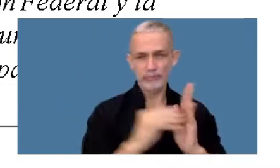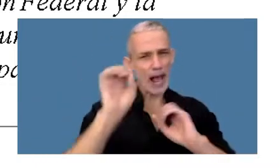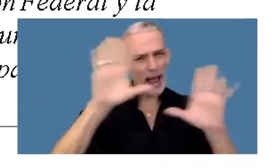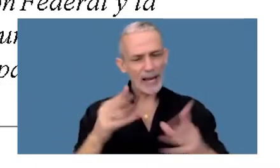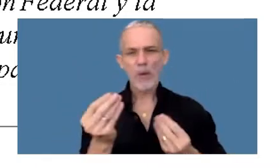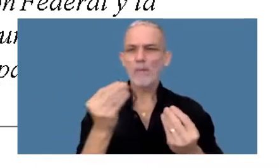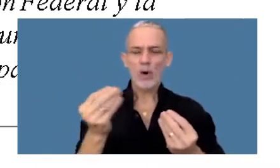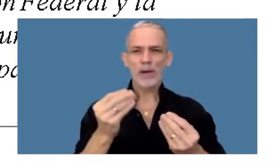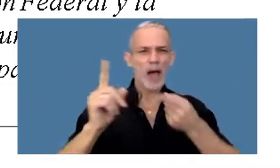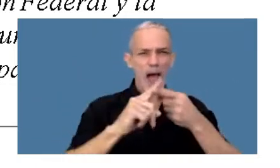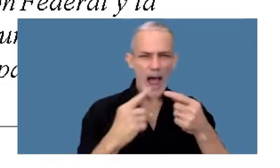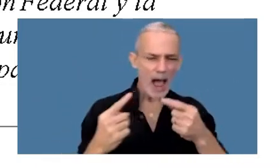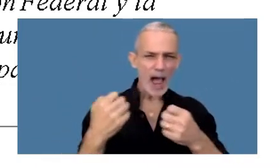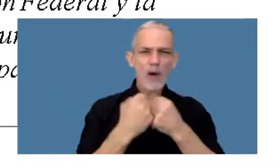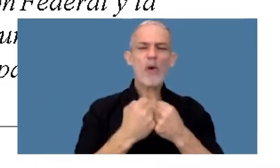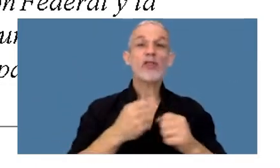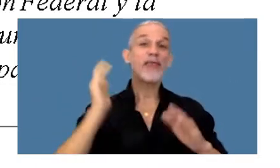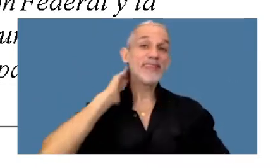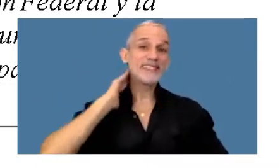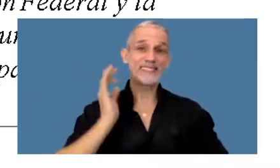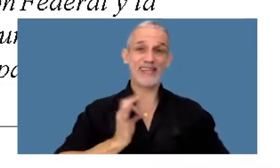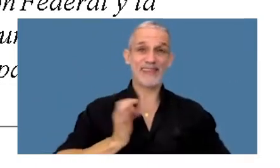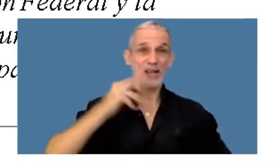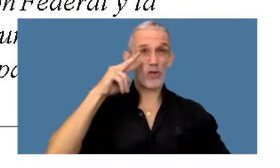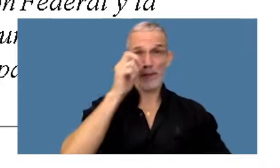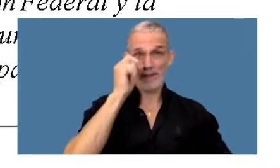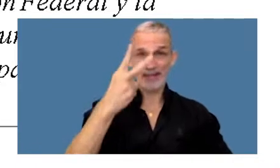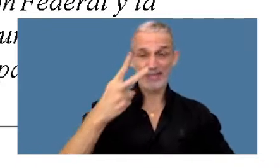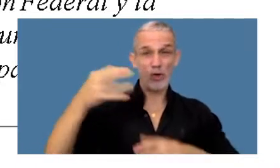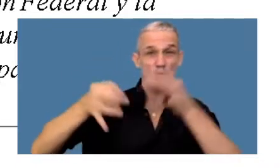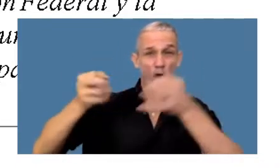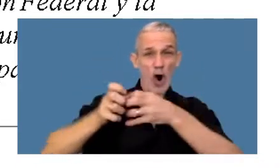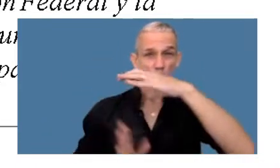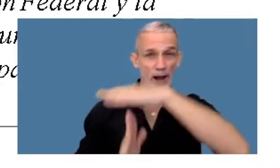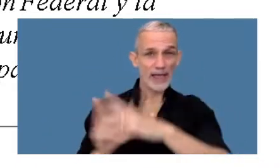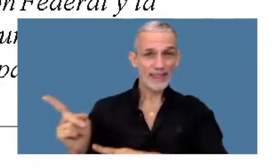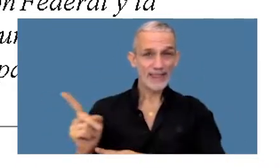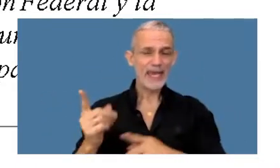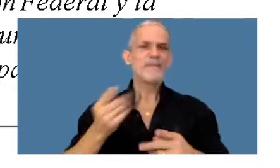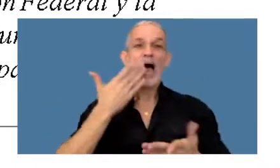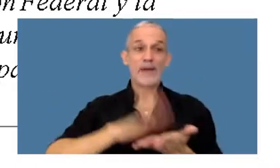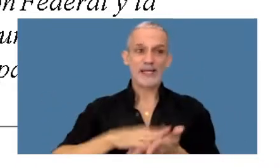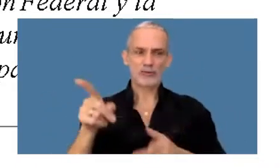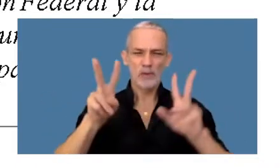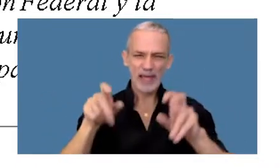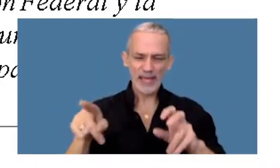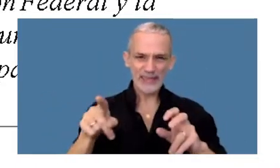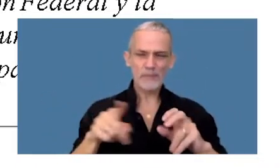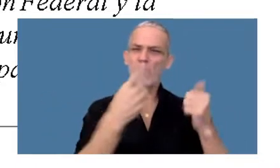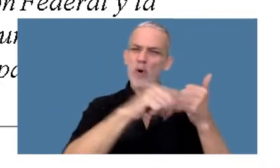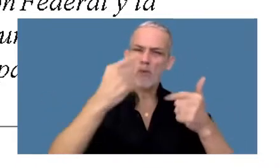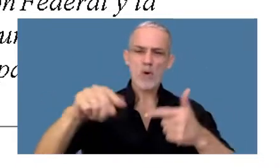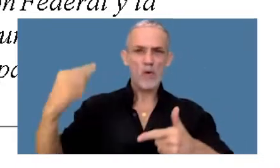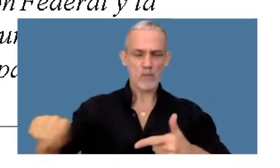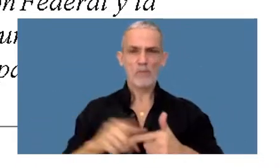porque la acordada 16 del 2022 de la Corte, que hace referencia a los distintos